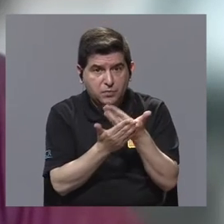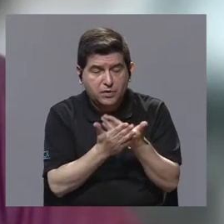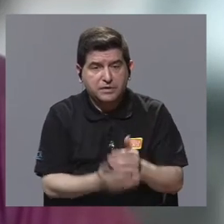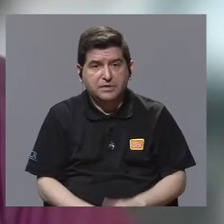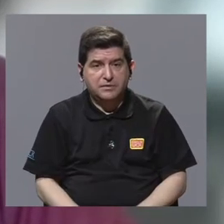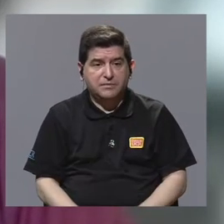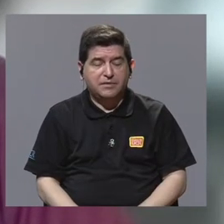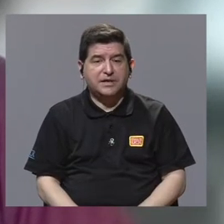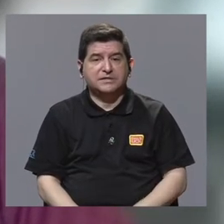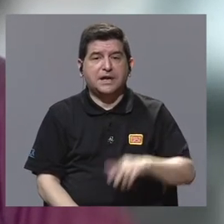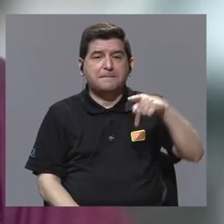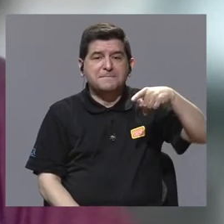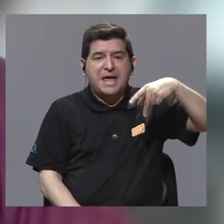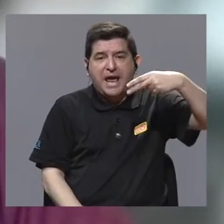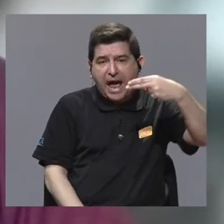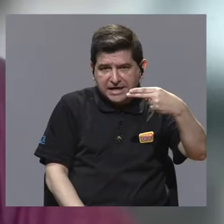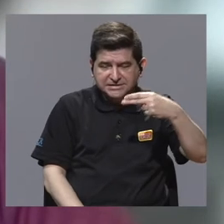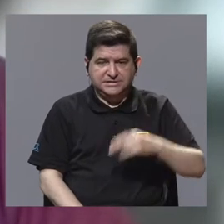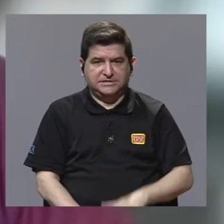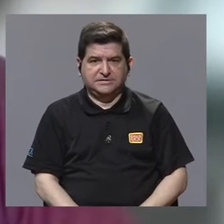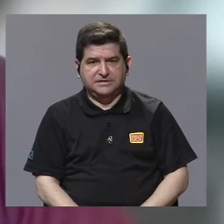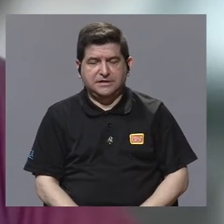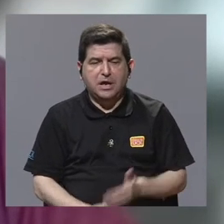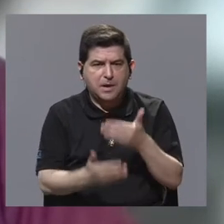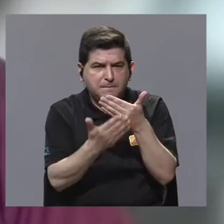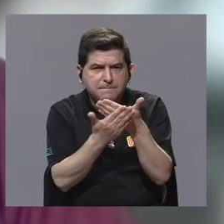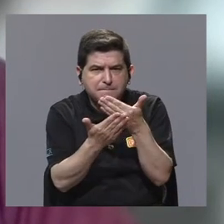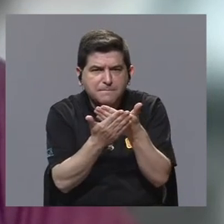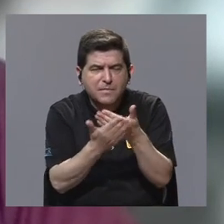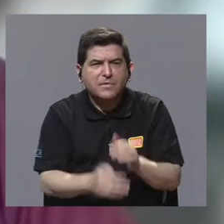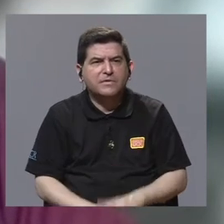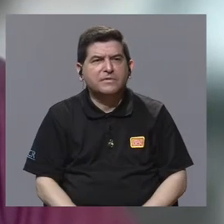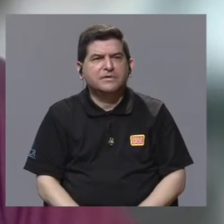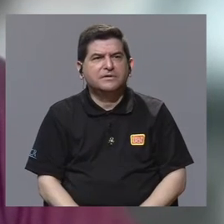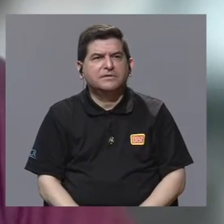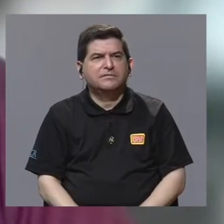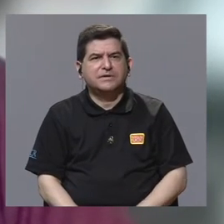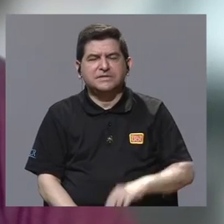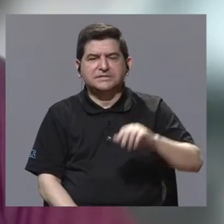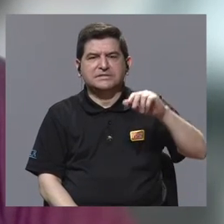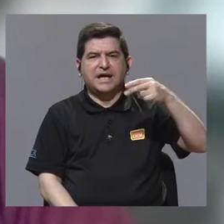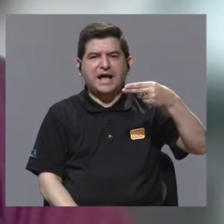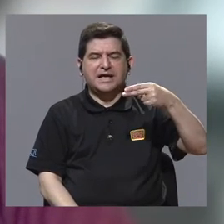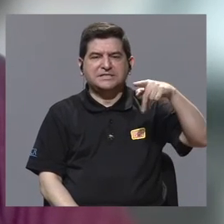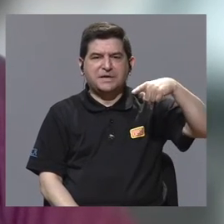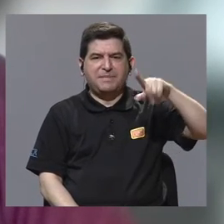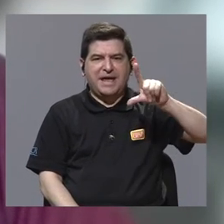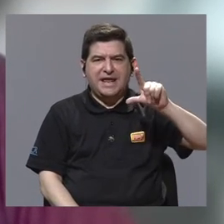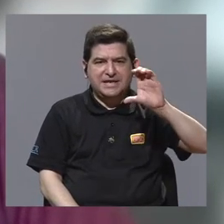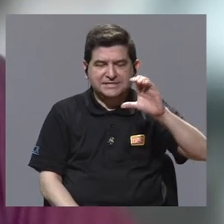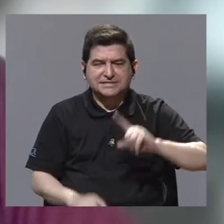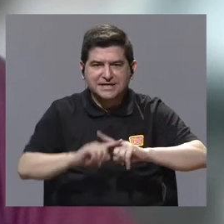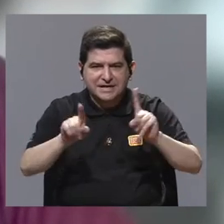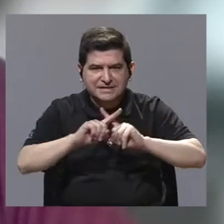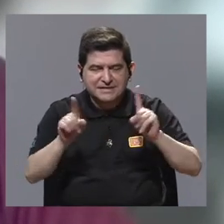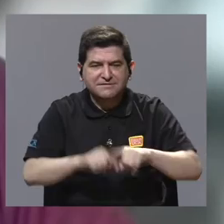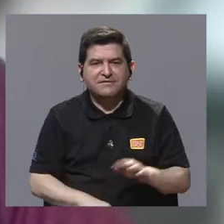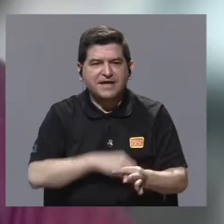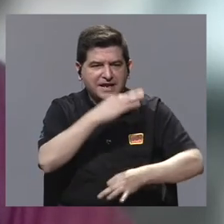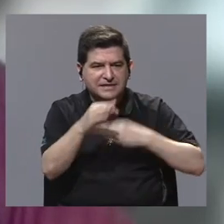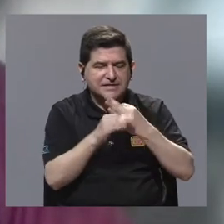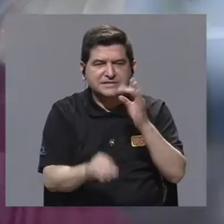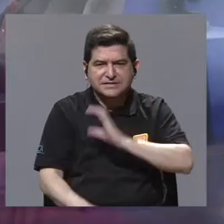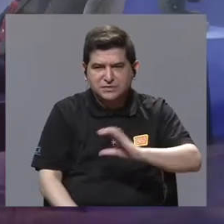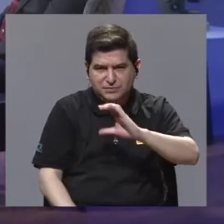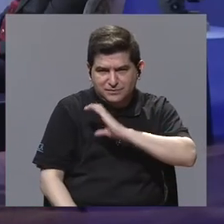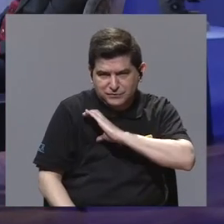pruebas para verificar el pH. Hacemos pruebas con HPLCs para ver diferentes